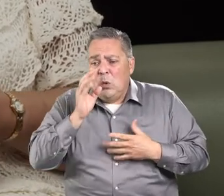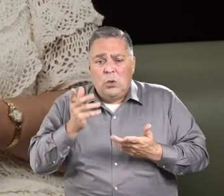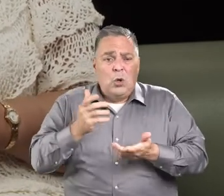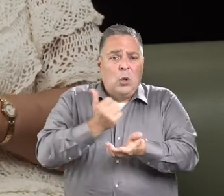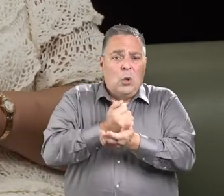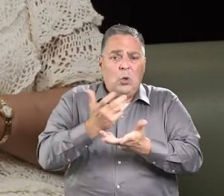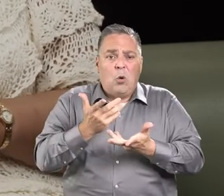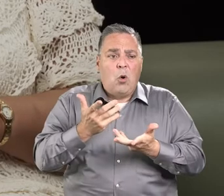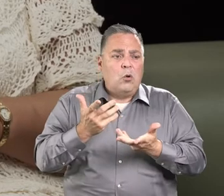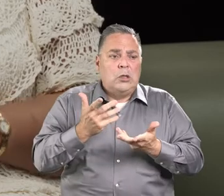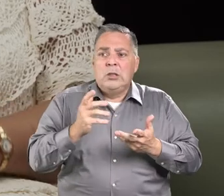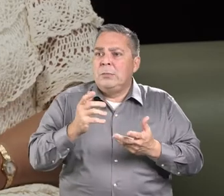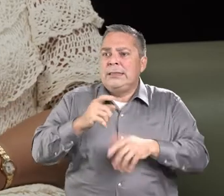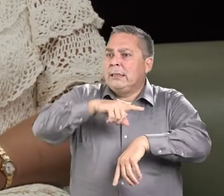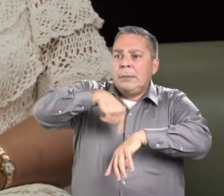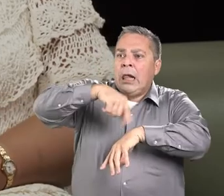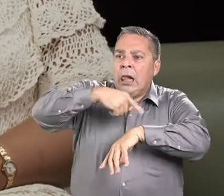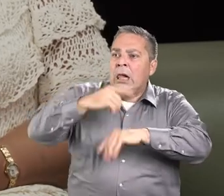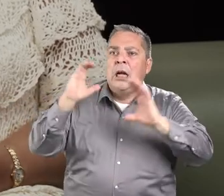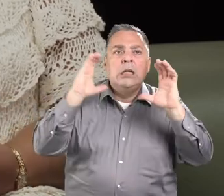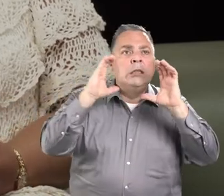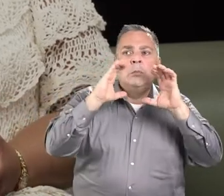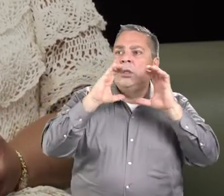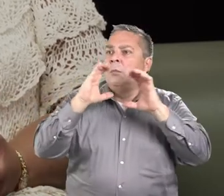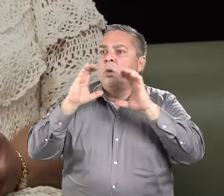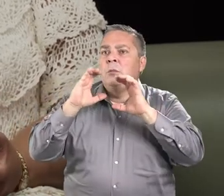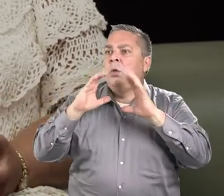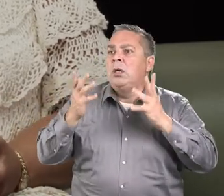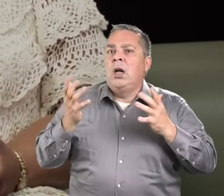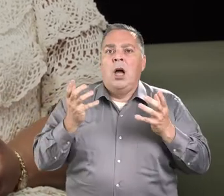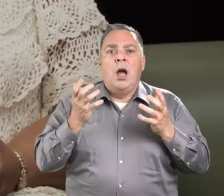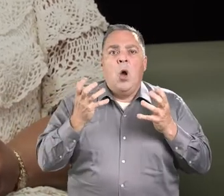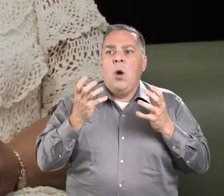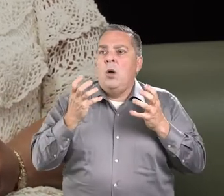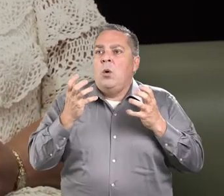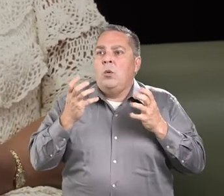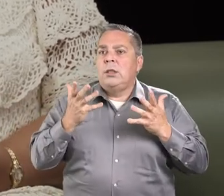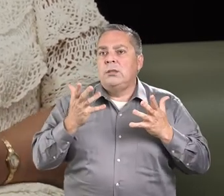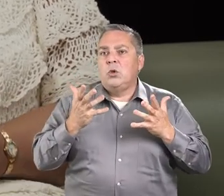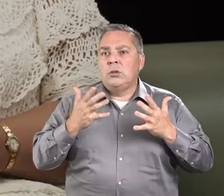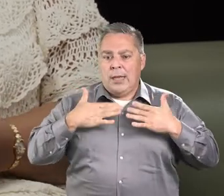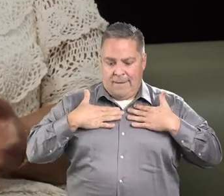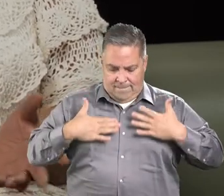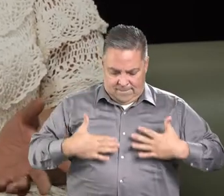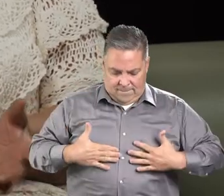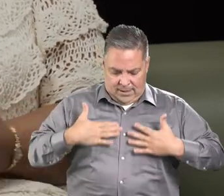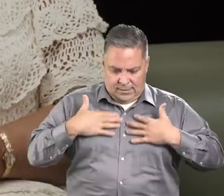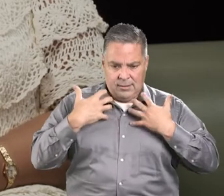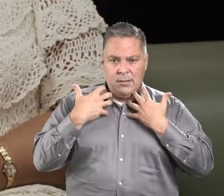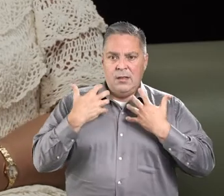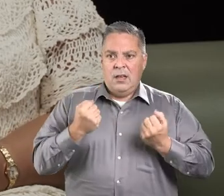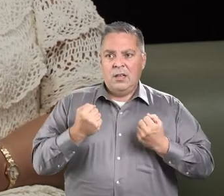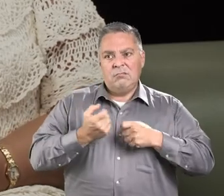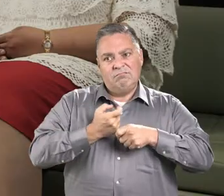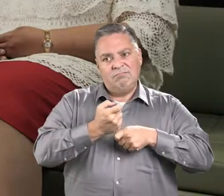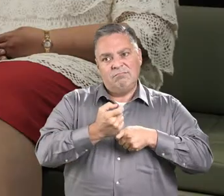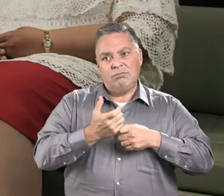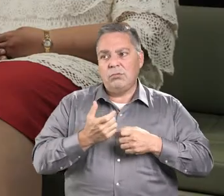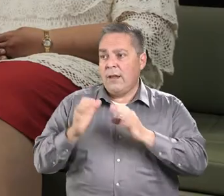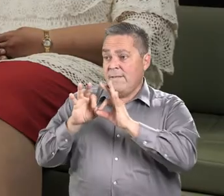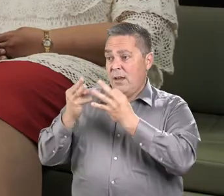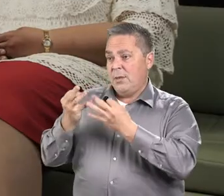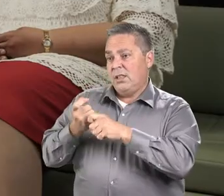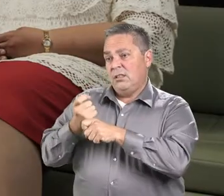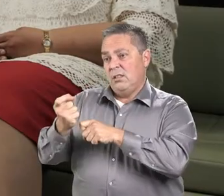en busca de esa sustancia, afectando su salud física, afectando su núcleo familiar.